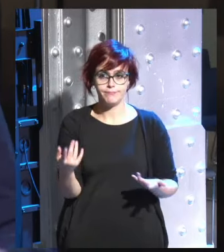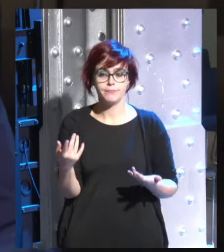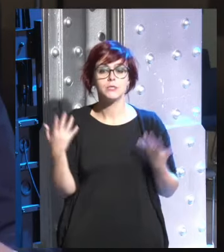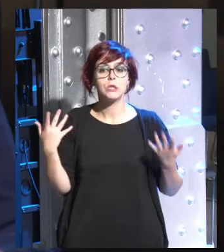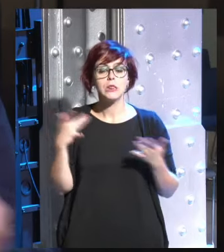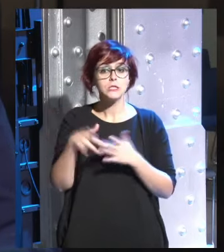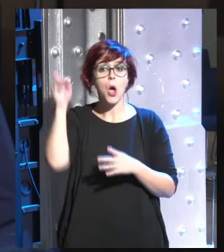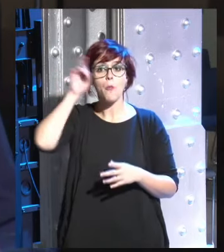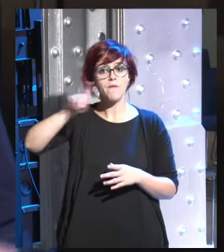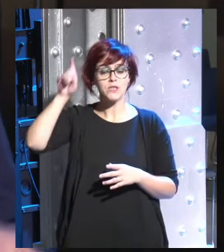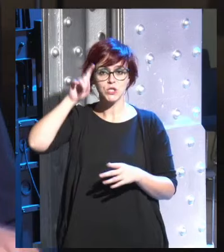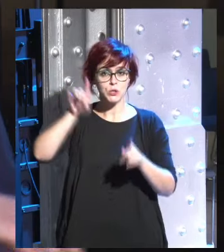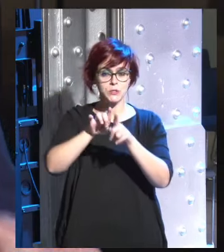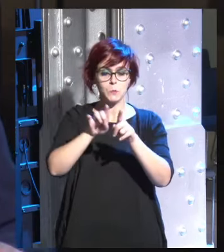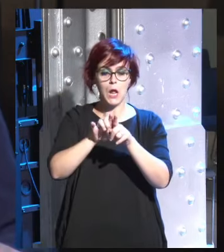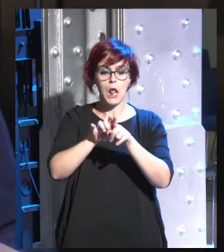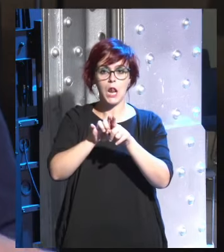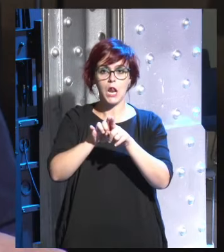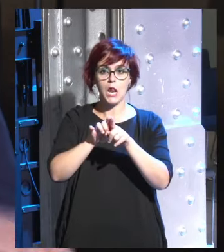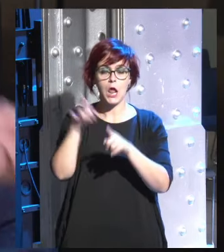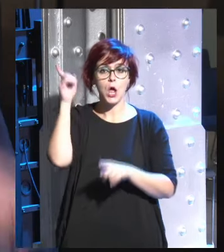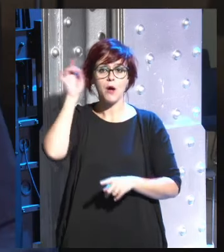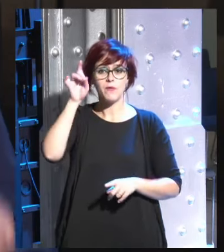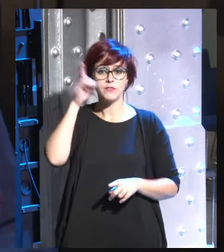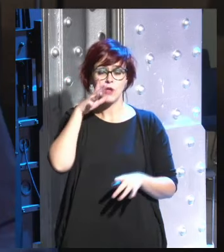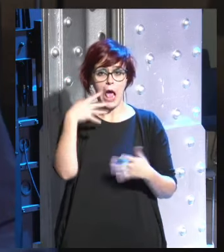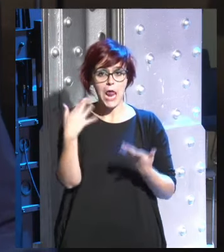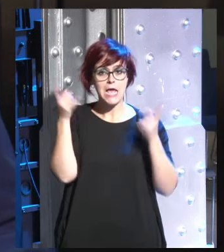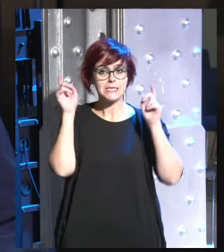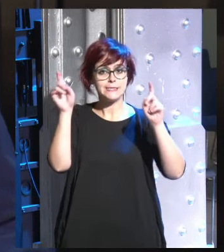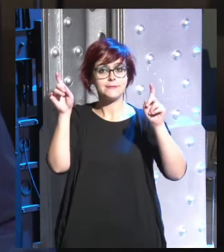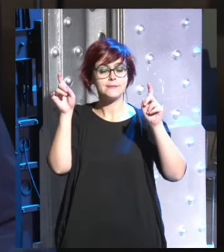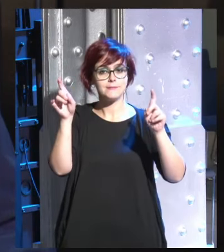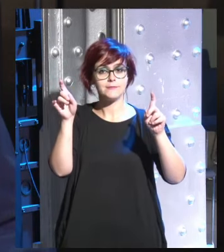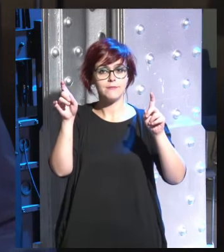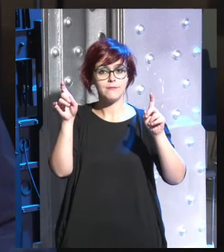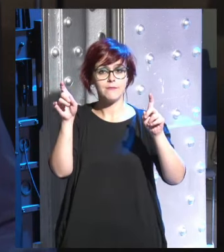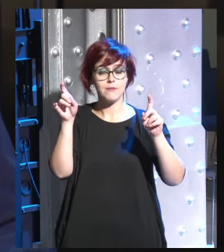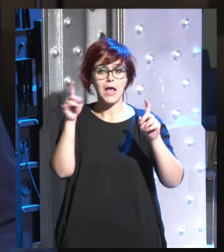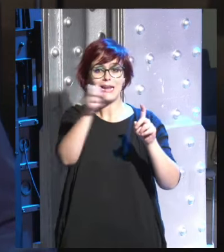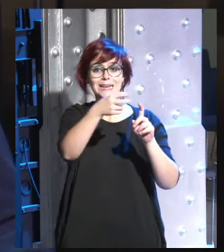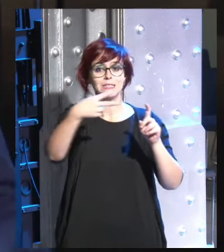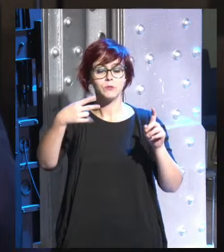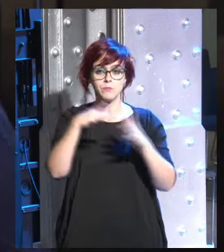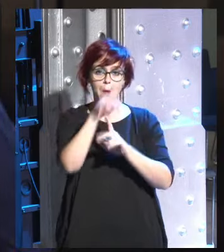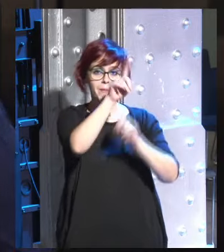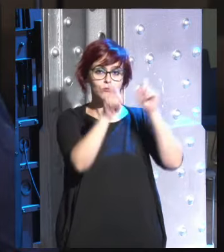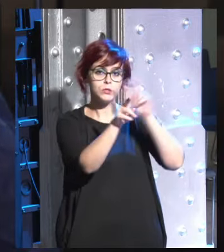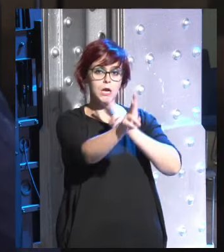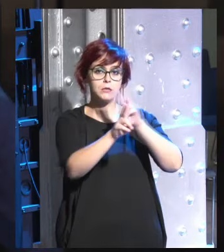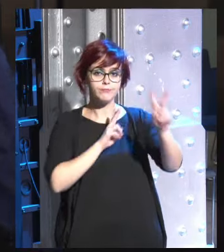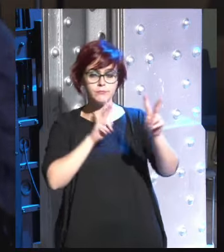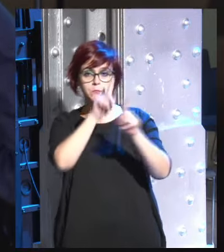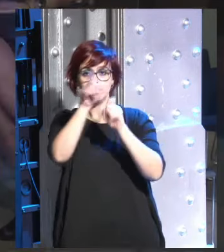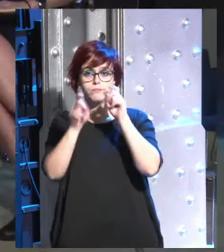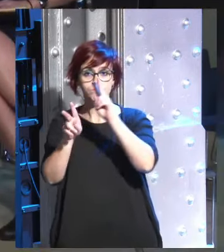el profesor el profesor que enseña una sola respuesta para cada pregunta a mejor hace